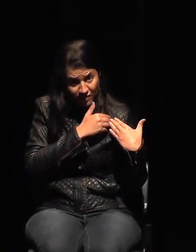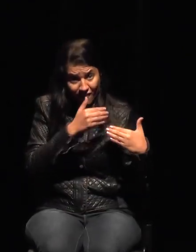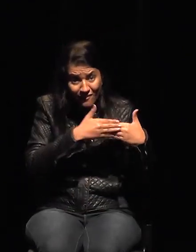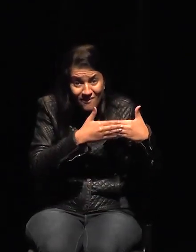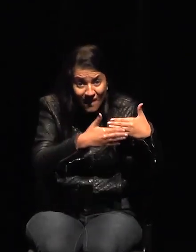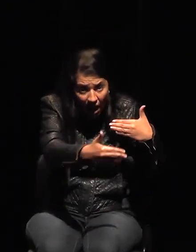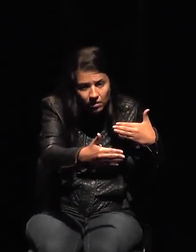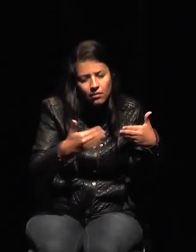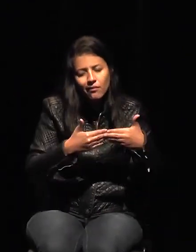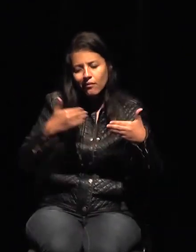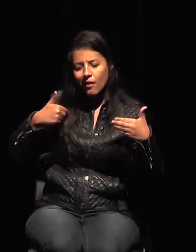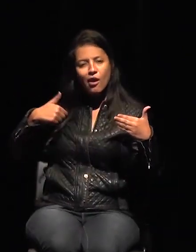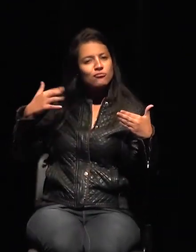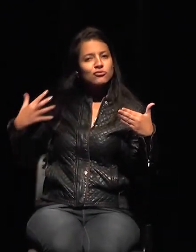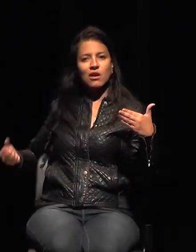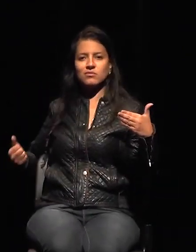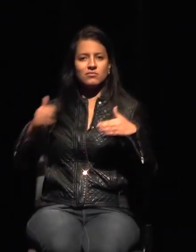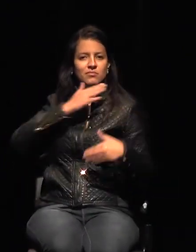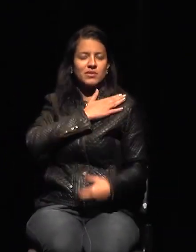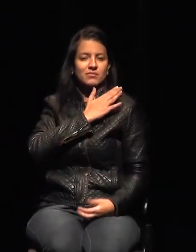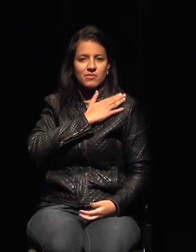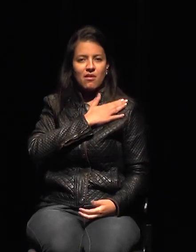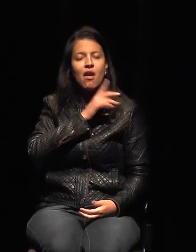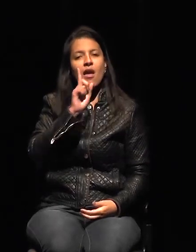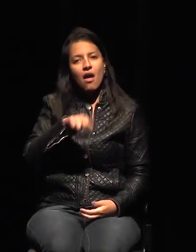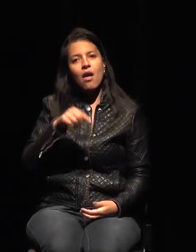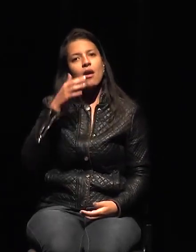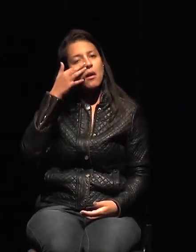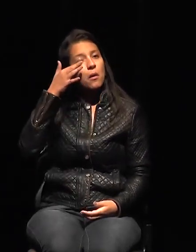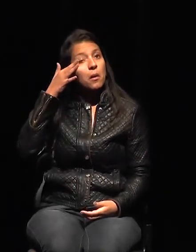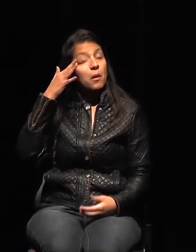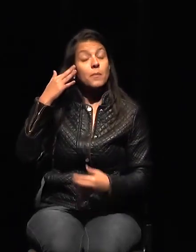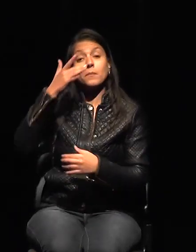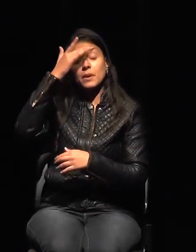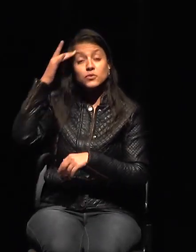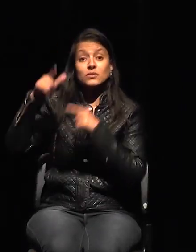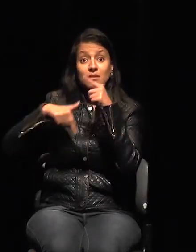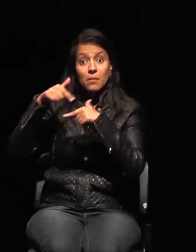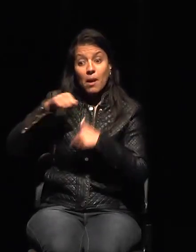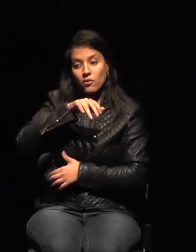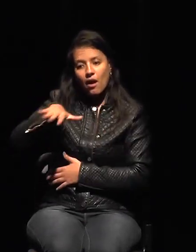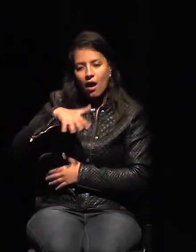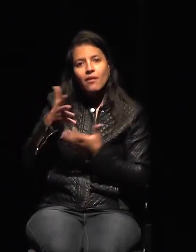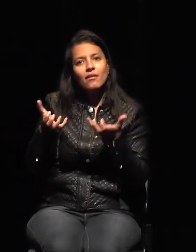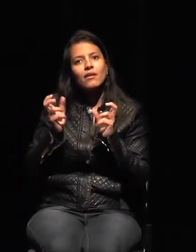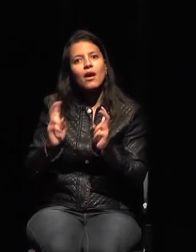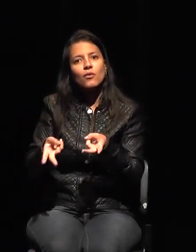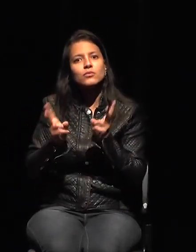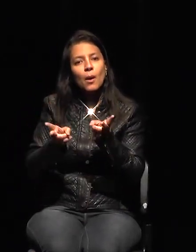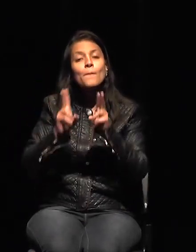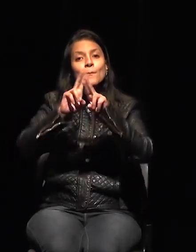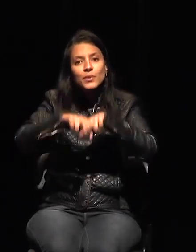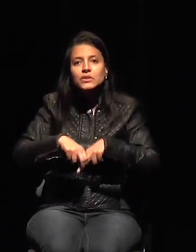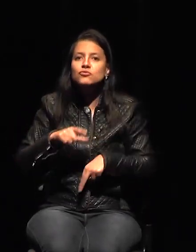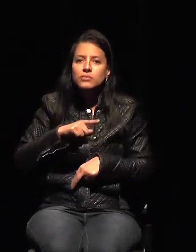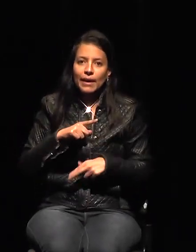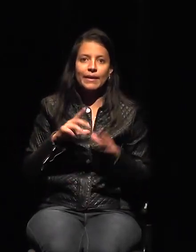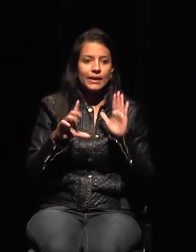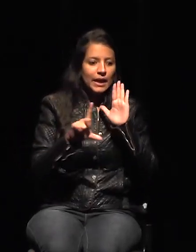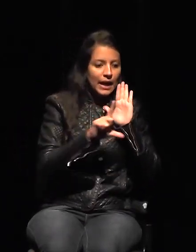personas que trabajan en el área y pretenden seguir trabajando, así que tenemos el compromiso y la preocupación por actuar